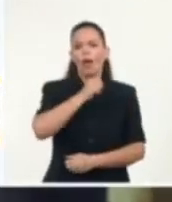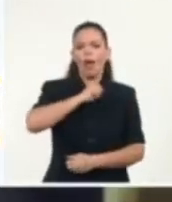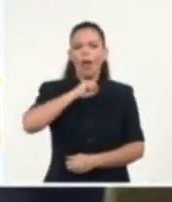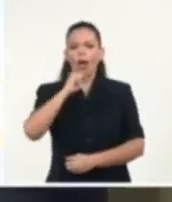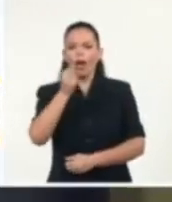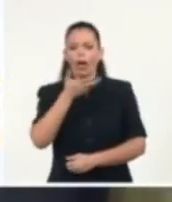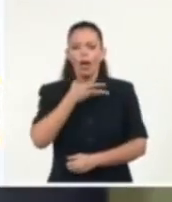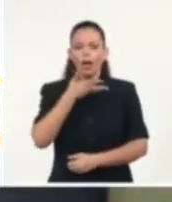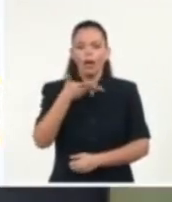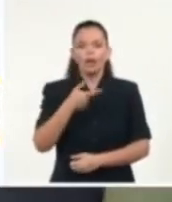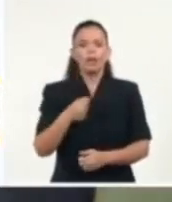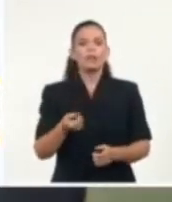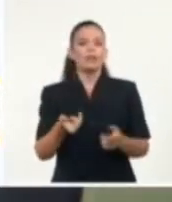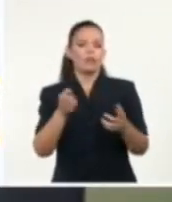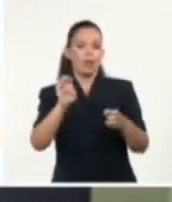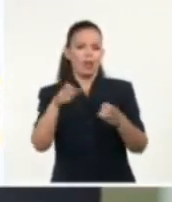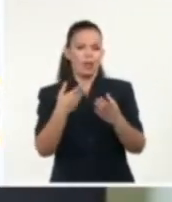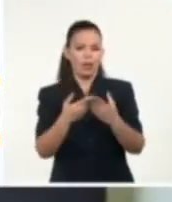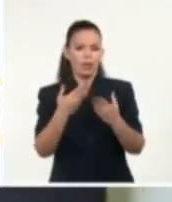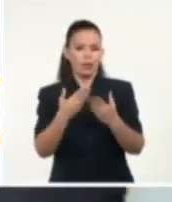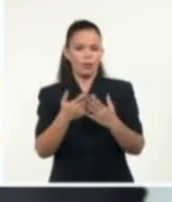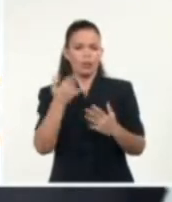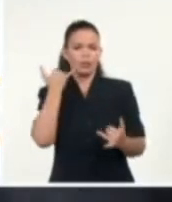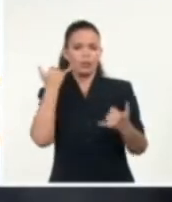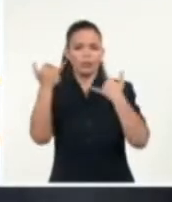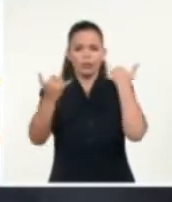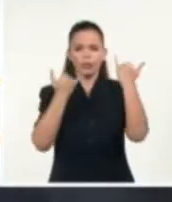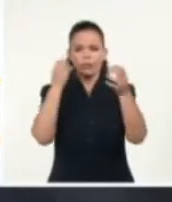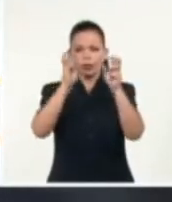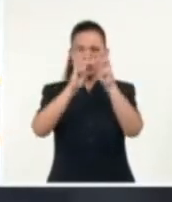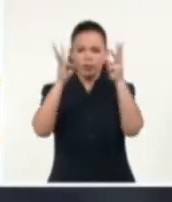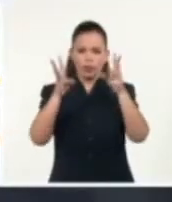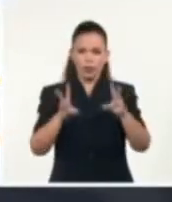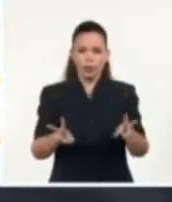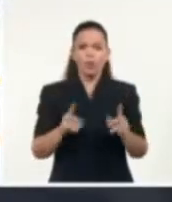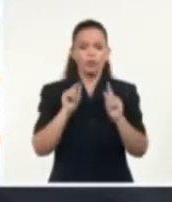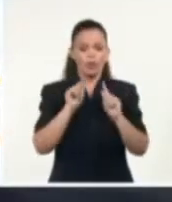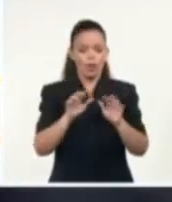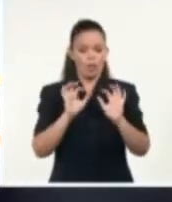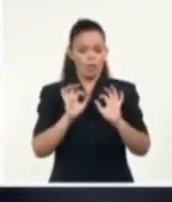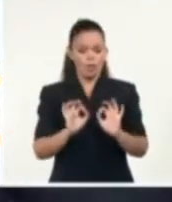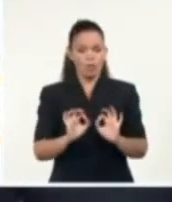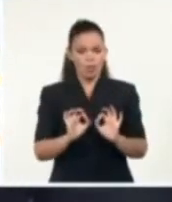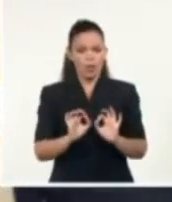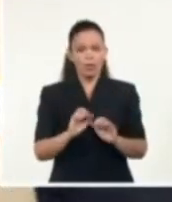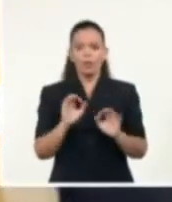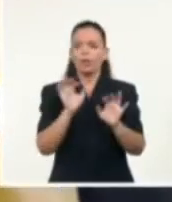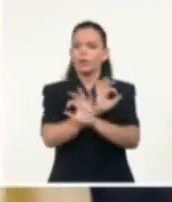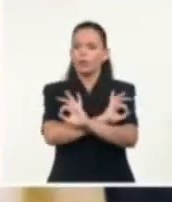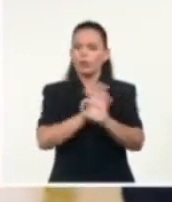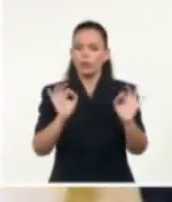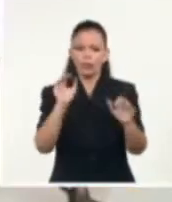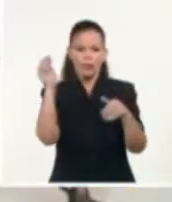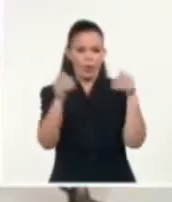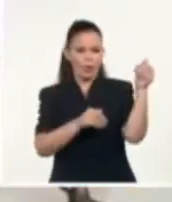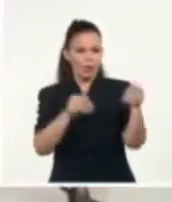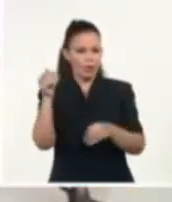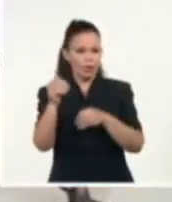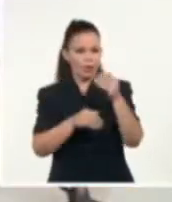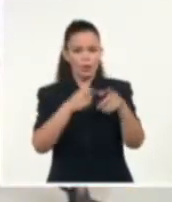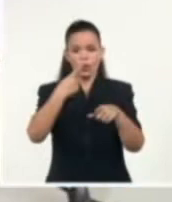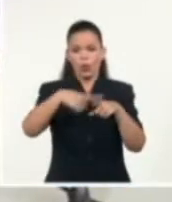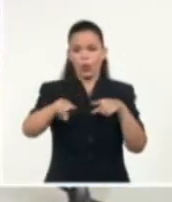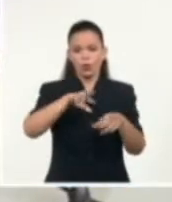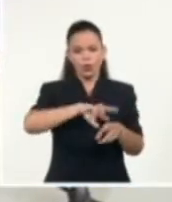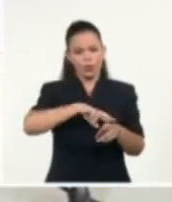guiado por María Carla Ibar y la agrupación vocal Novel Voz bajo la batuta de Roberto Carlos Cruz también figuran entre los